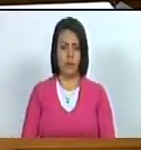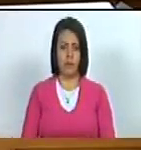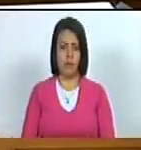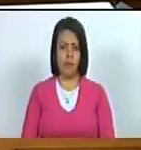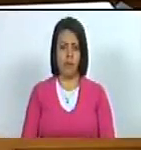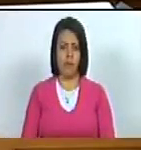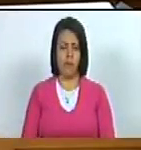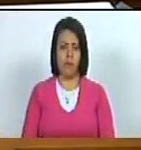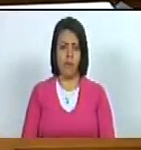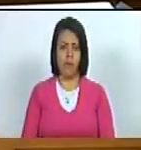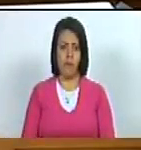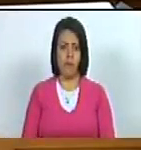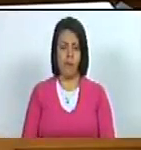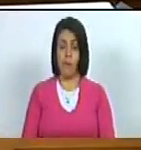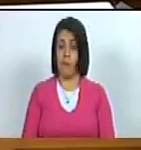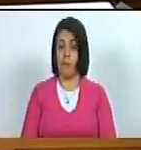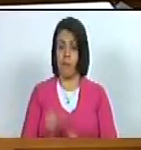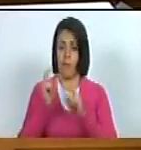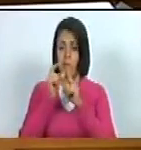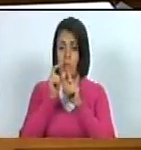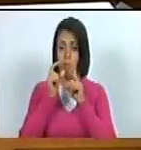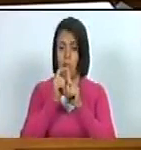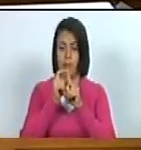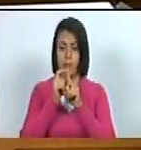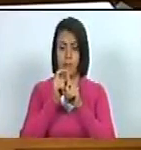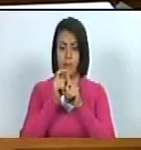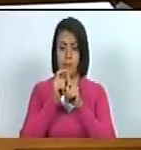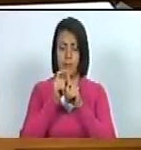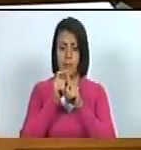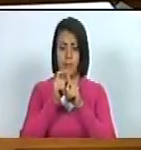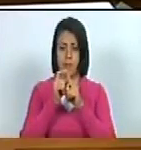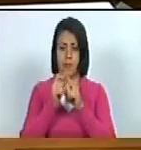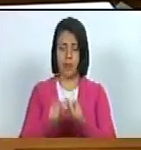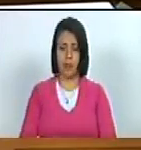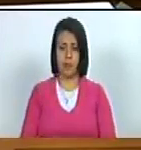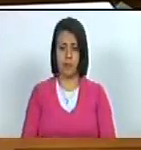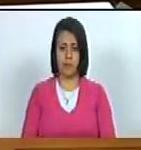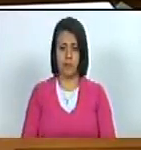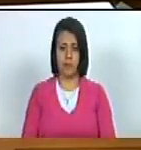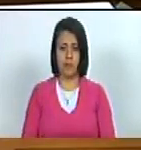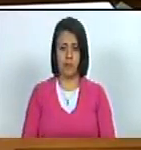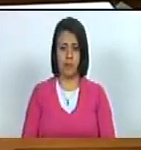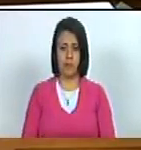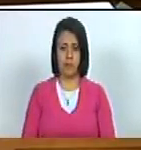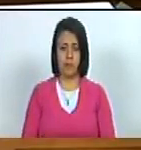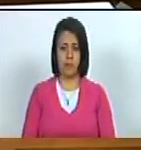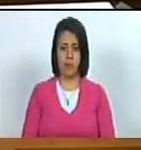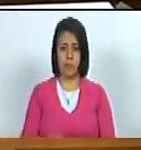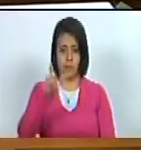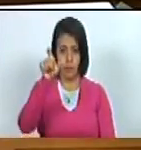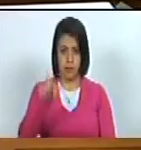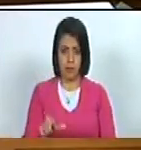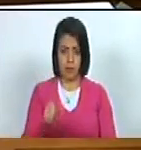las soesas expresiones de este ciudadano